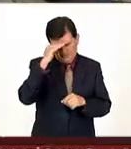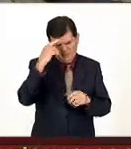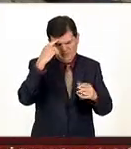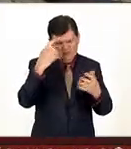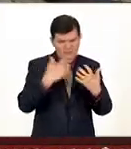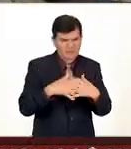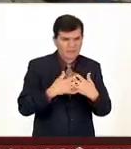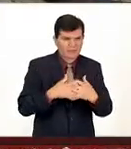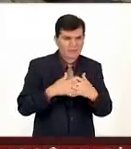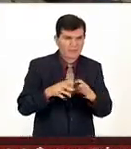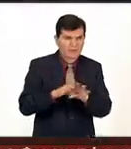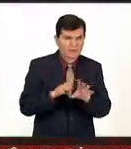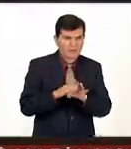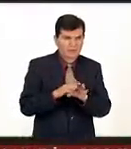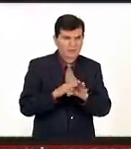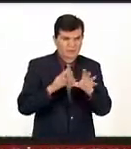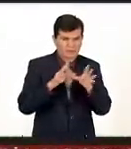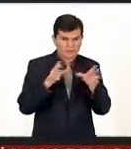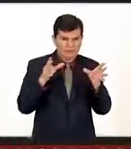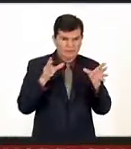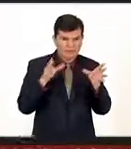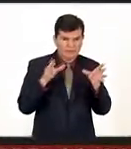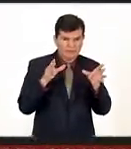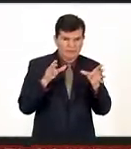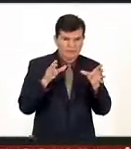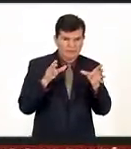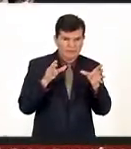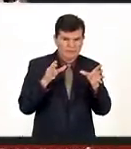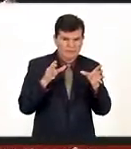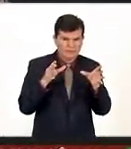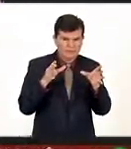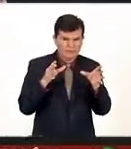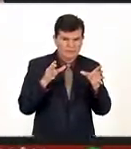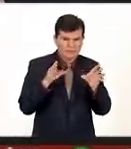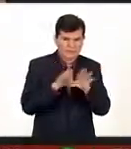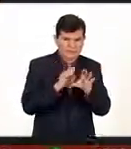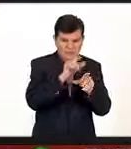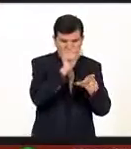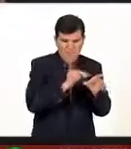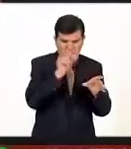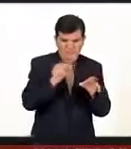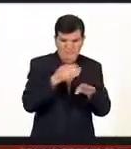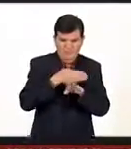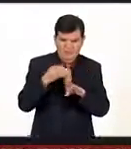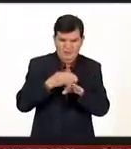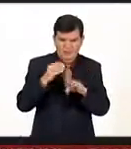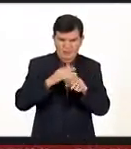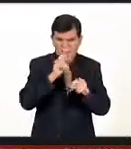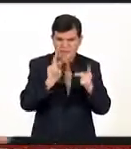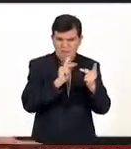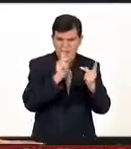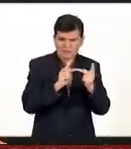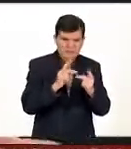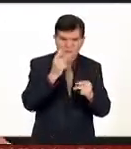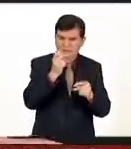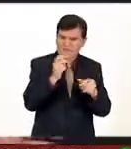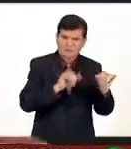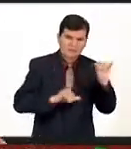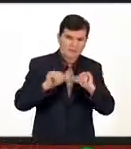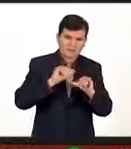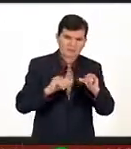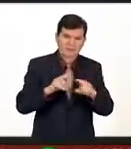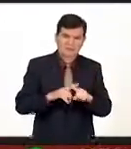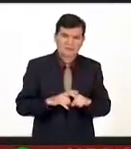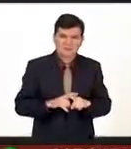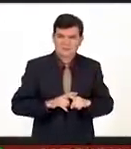mente a la imagen esta de Hollywood de todo prístino luz blanca todo perfecto y estos laboratorios